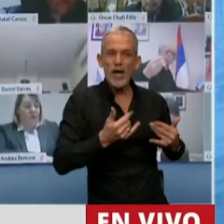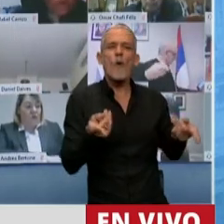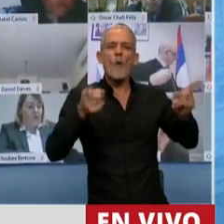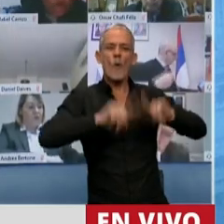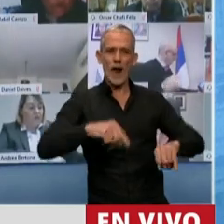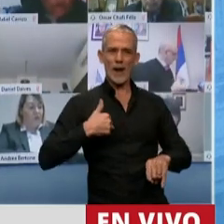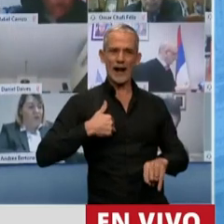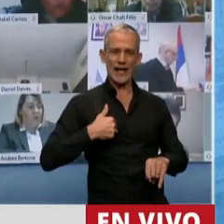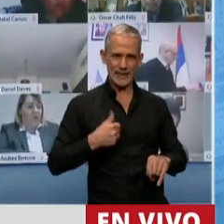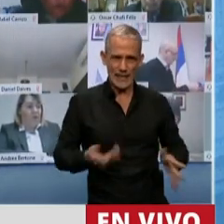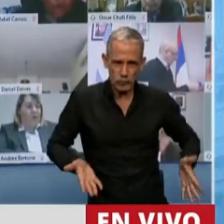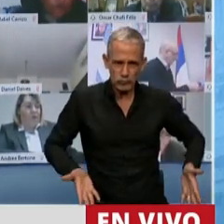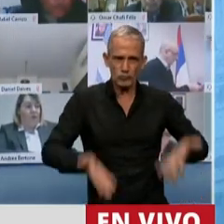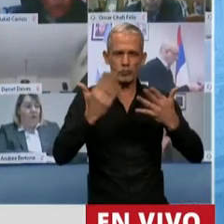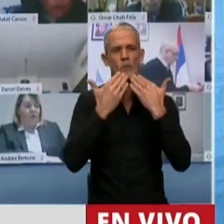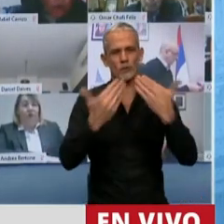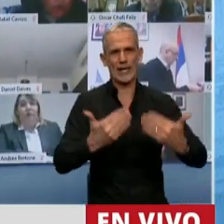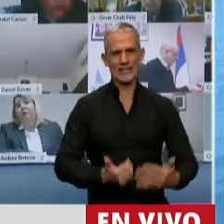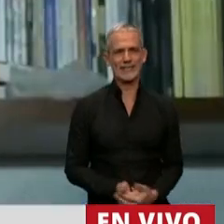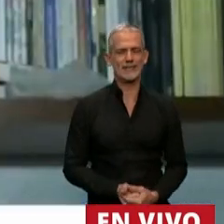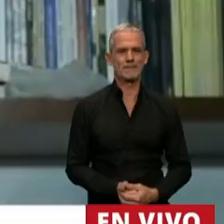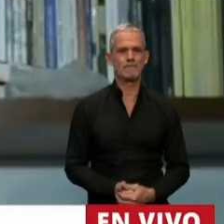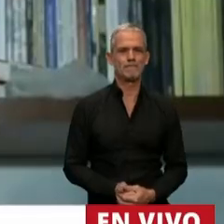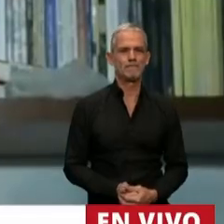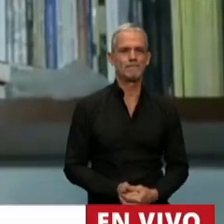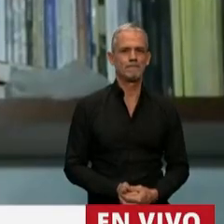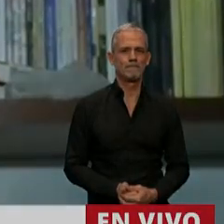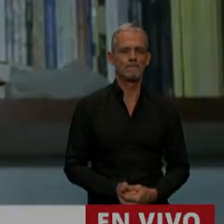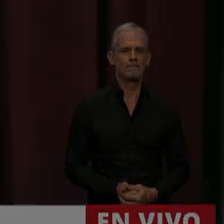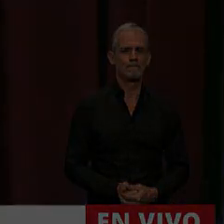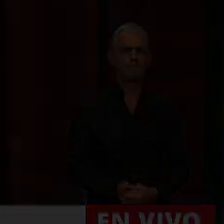volver a poner la Argentina de pie. Gracias, presidente. Gracias, diputado.